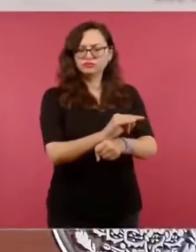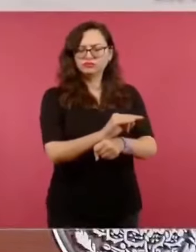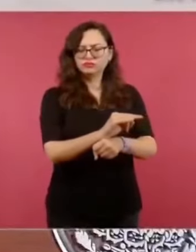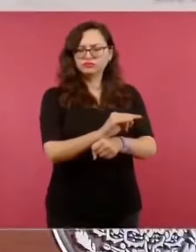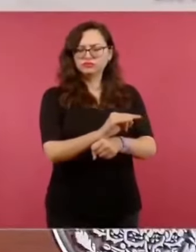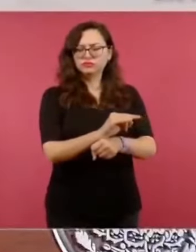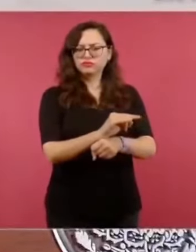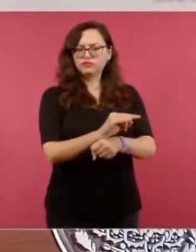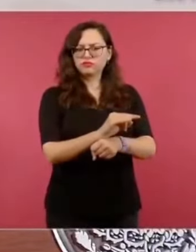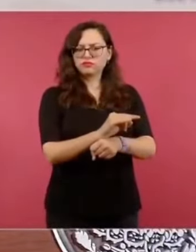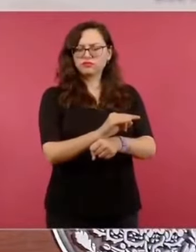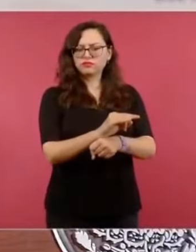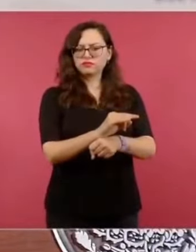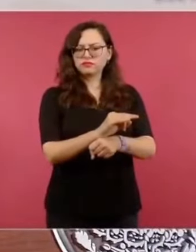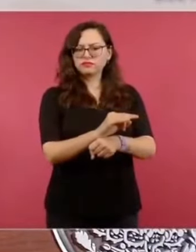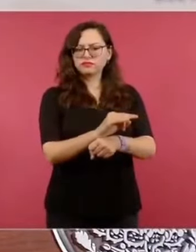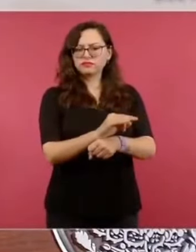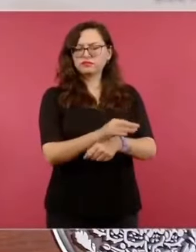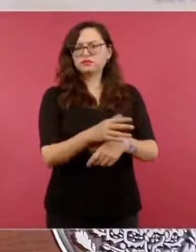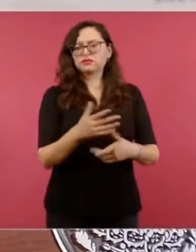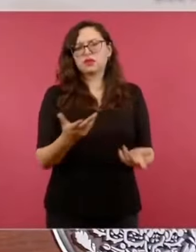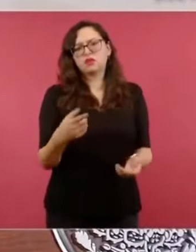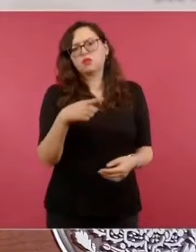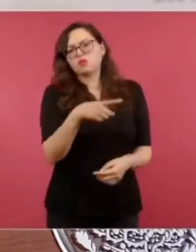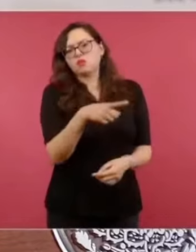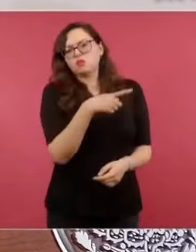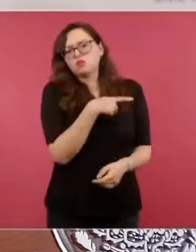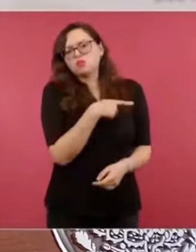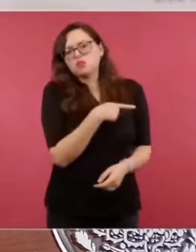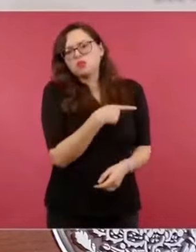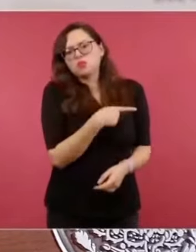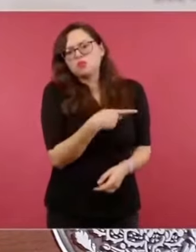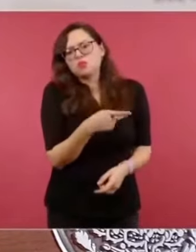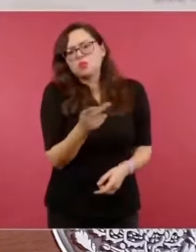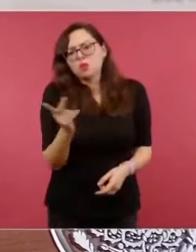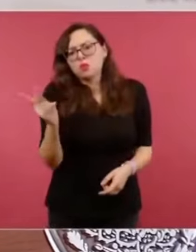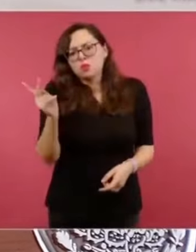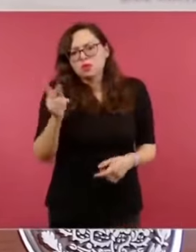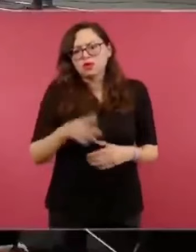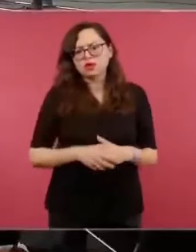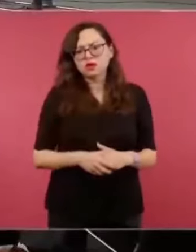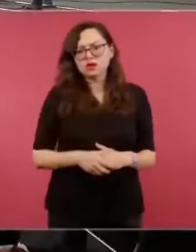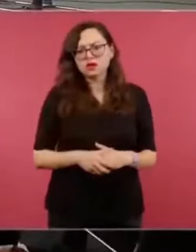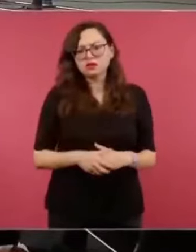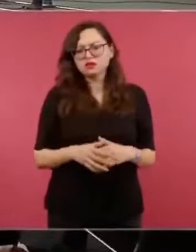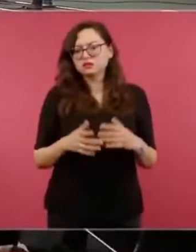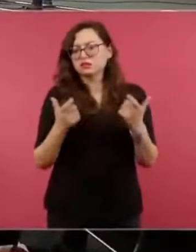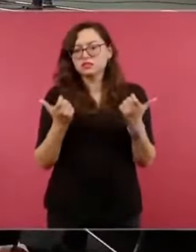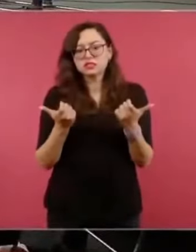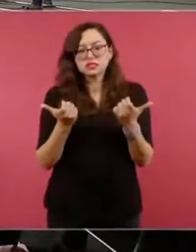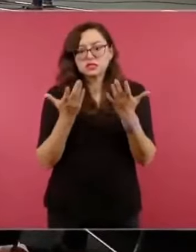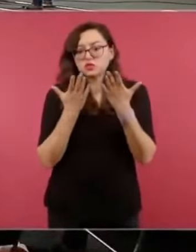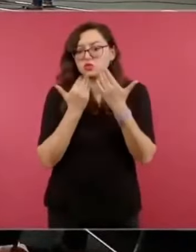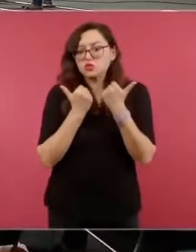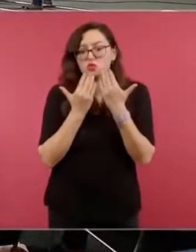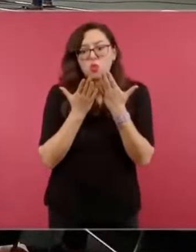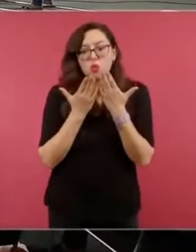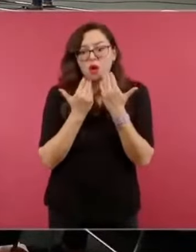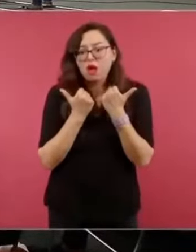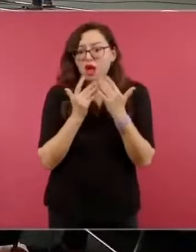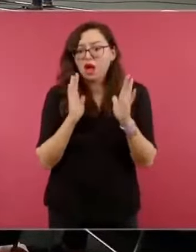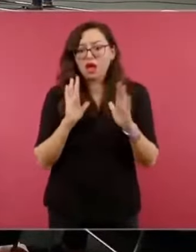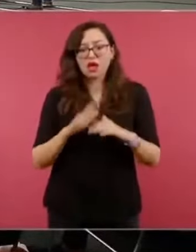amparo porque sostiene, ella sostiene, su